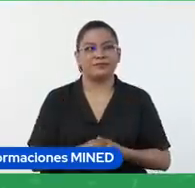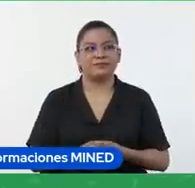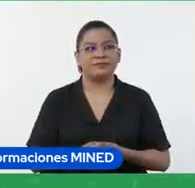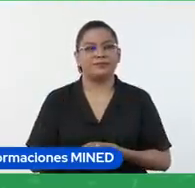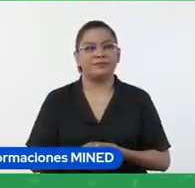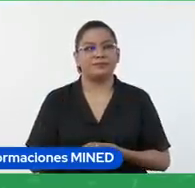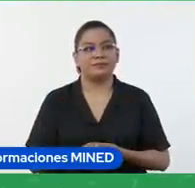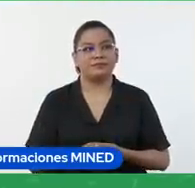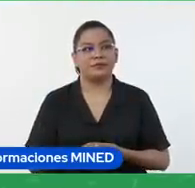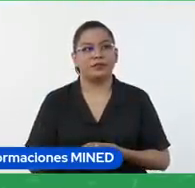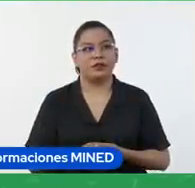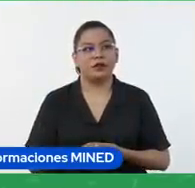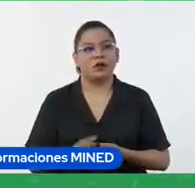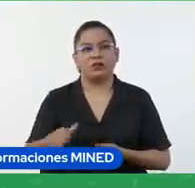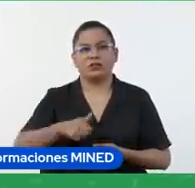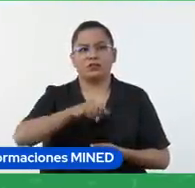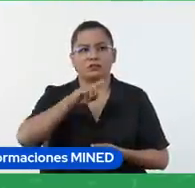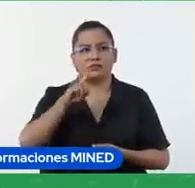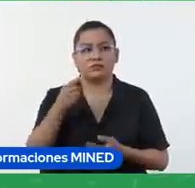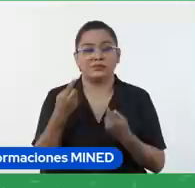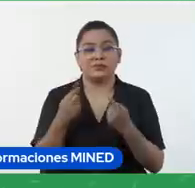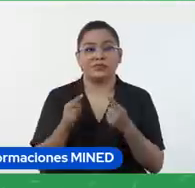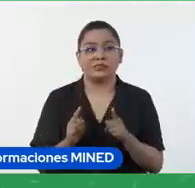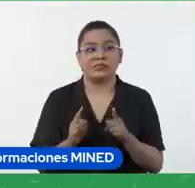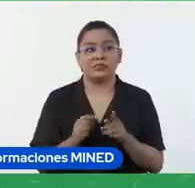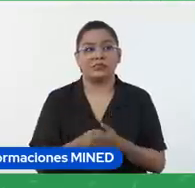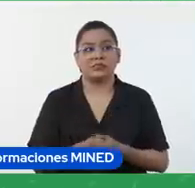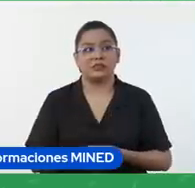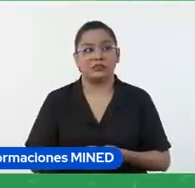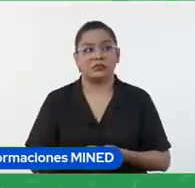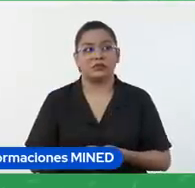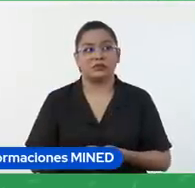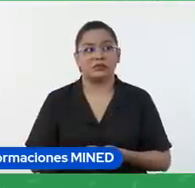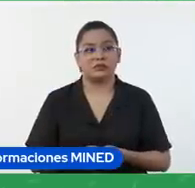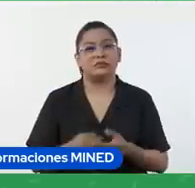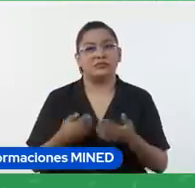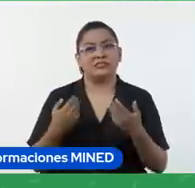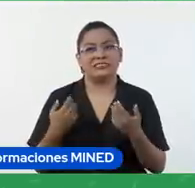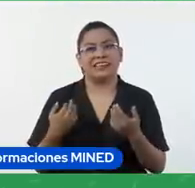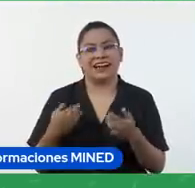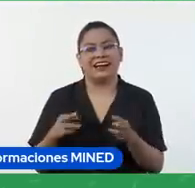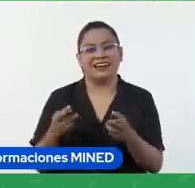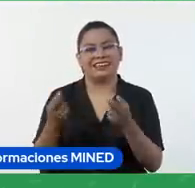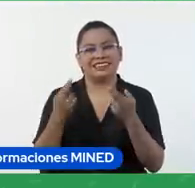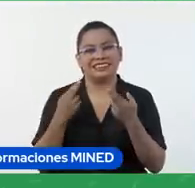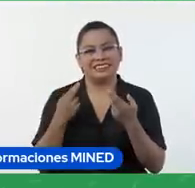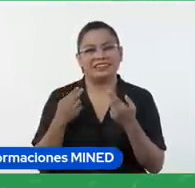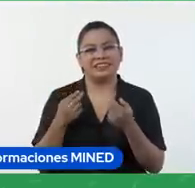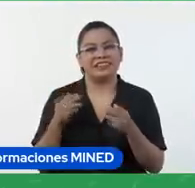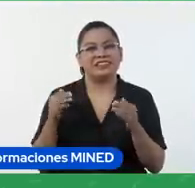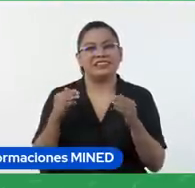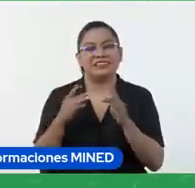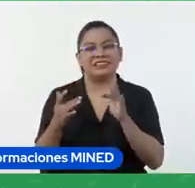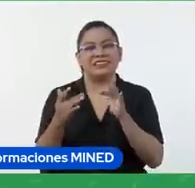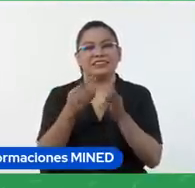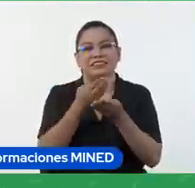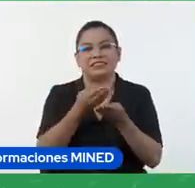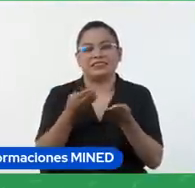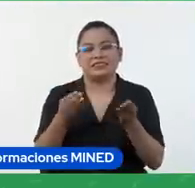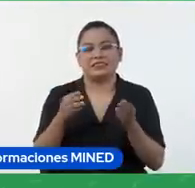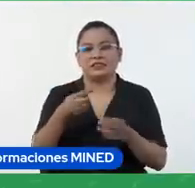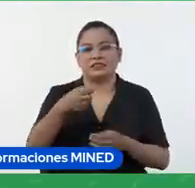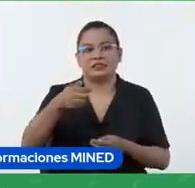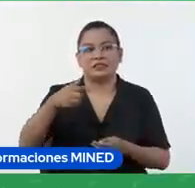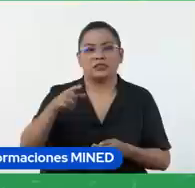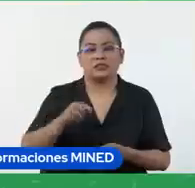y bueno tenía otra pregunta pero en realidad aquí ya está respondida porque tiene que ver con las herramientas menciona